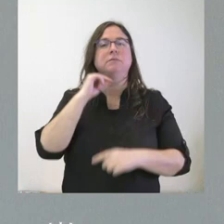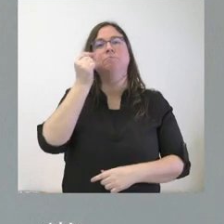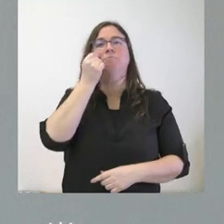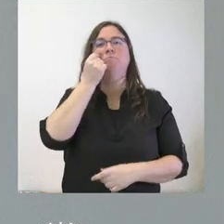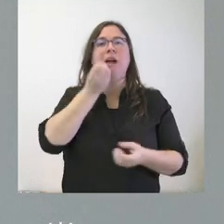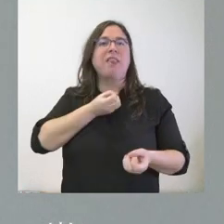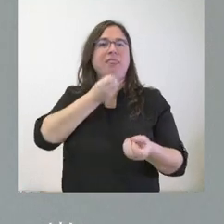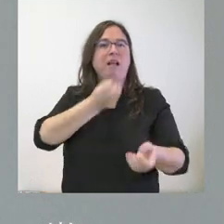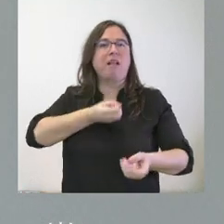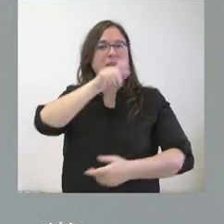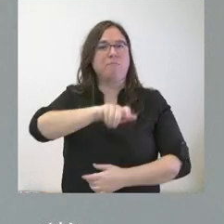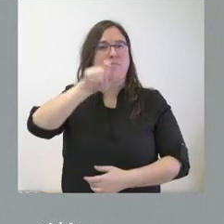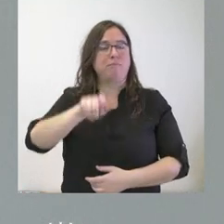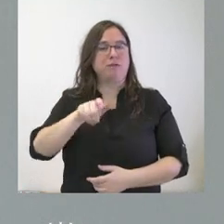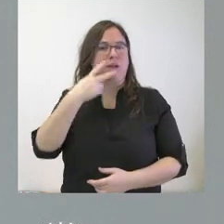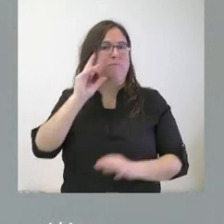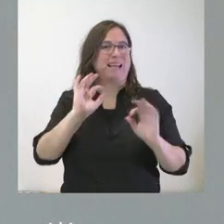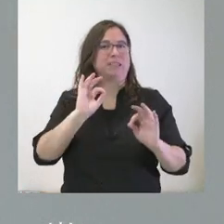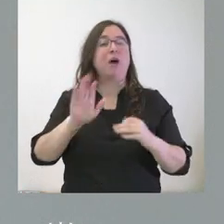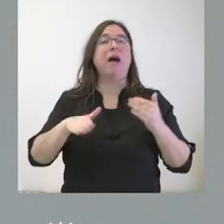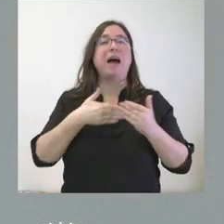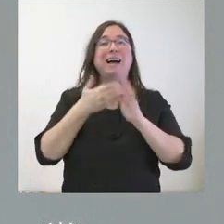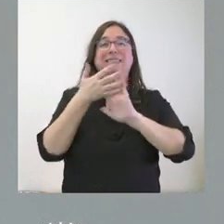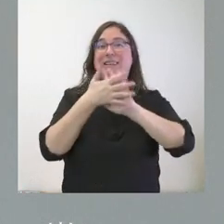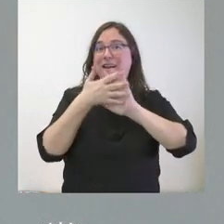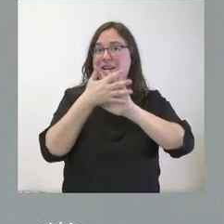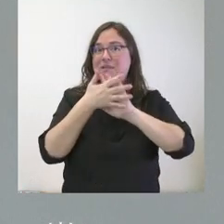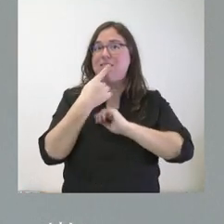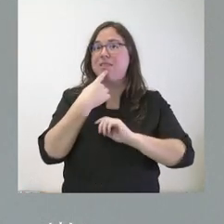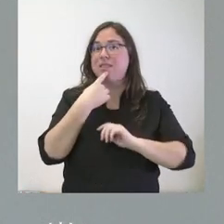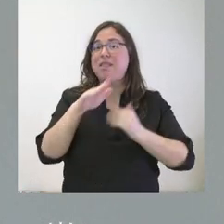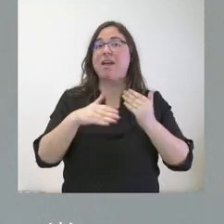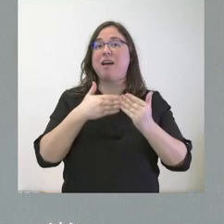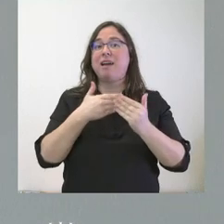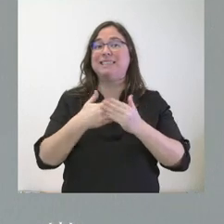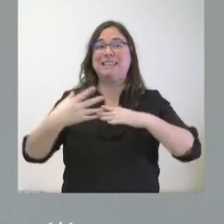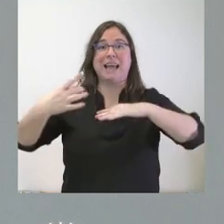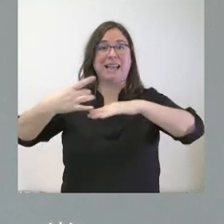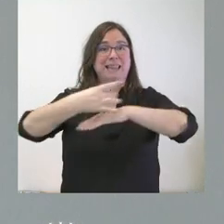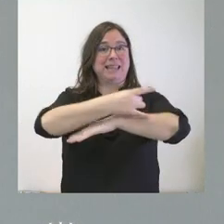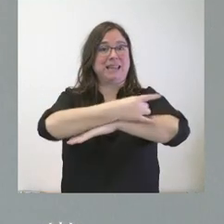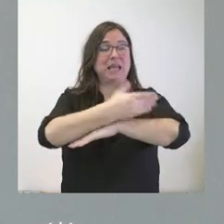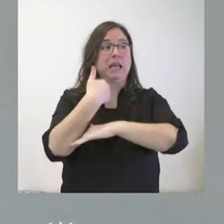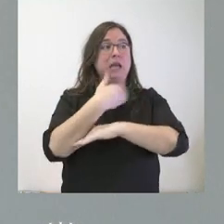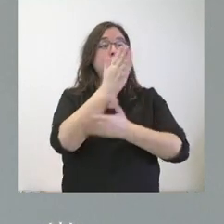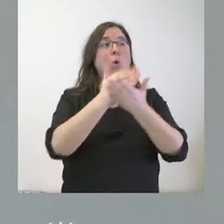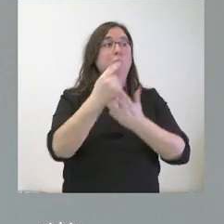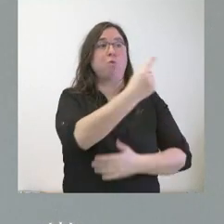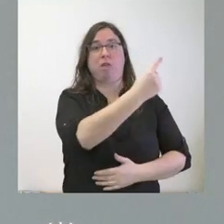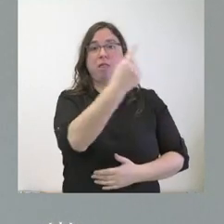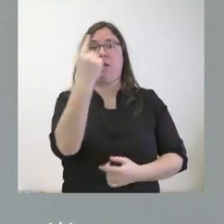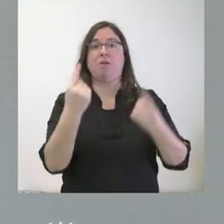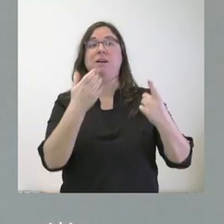parte de algunas personas especialistas en la materia que han llegado a hablar incluso de que parte de los trenes que en alguna otra comunidad autónoma quedaran